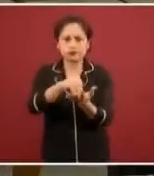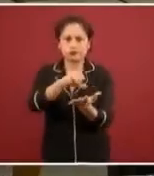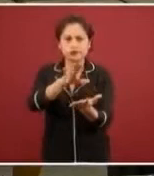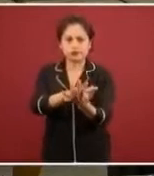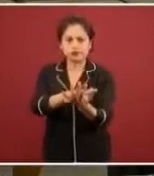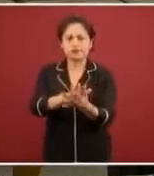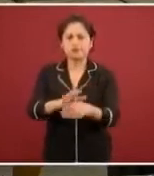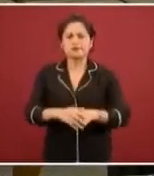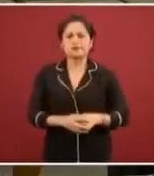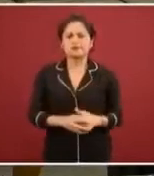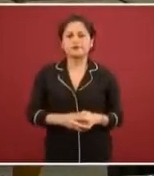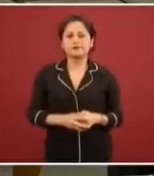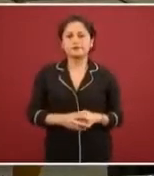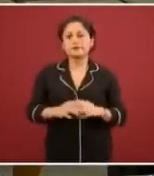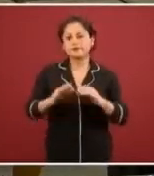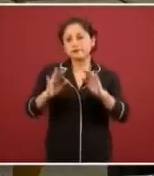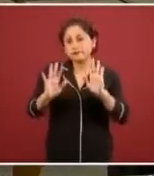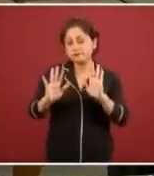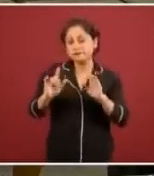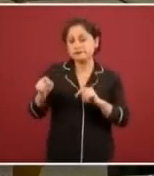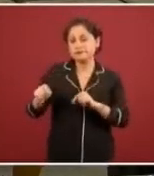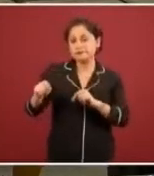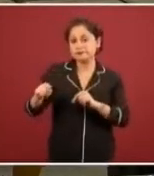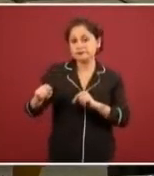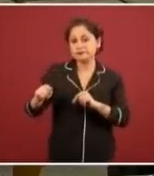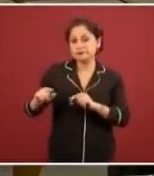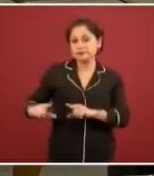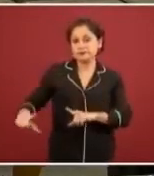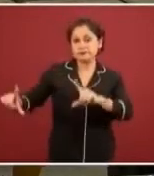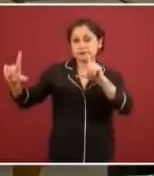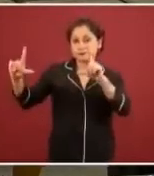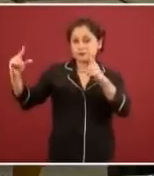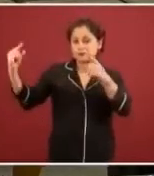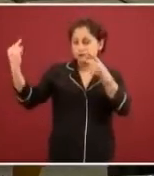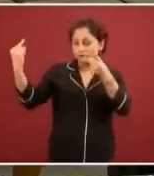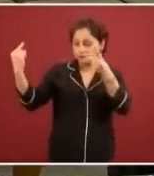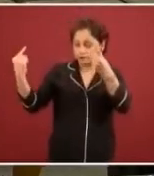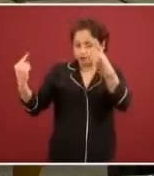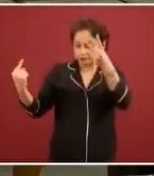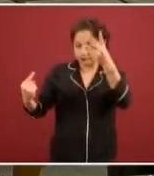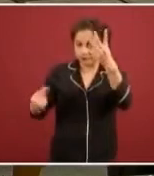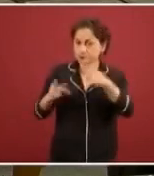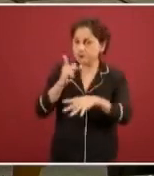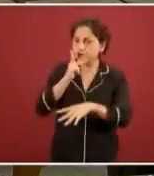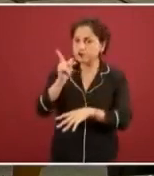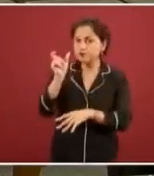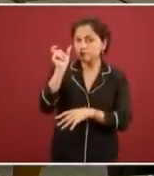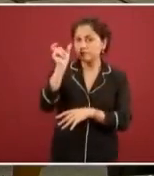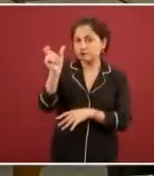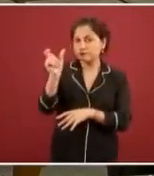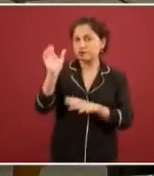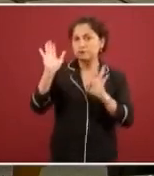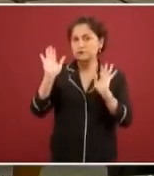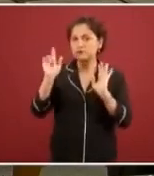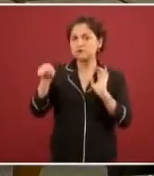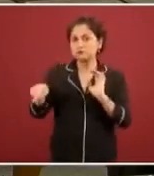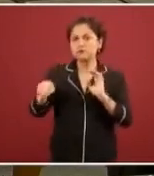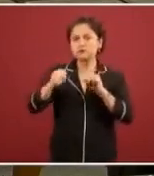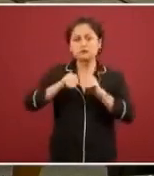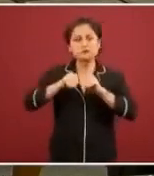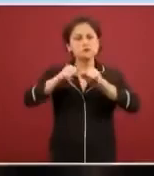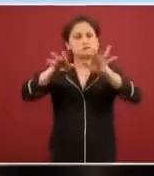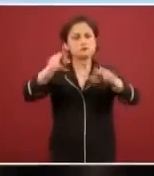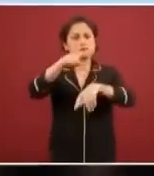nos resulta, espero que aquí no se pierdan en el tecnicalismo, esto por supuesto va a ser ya información pública, no sólo aquí, la estaremos